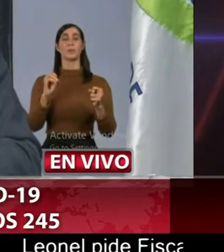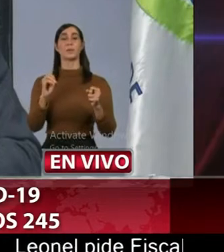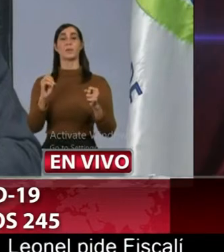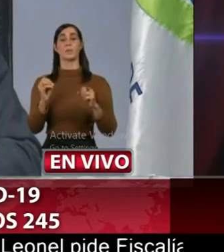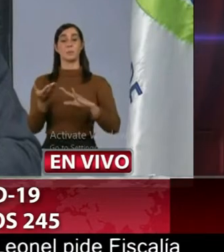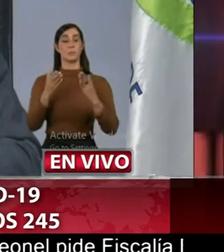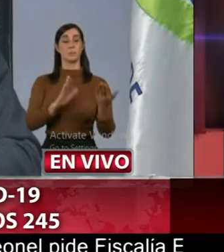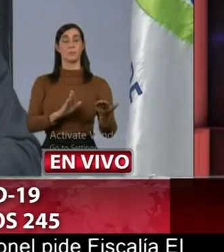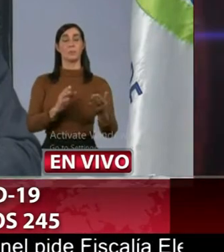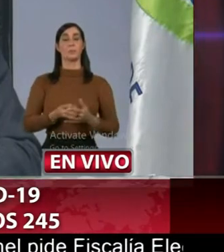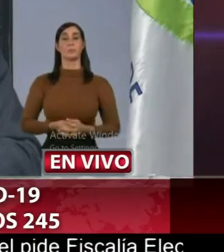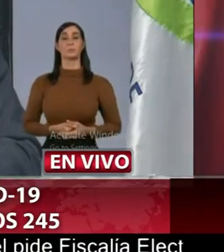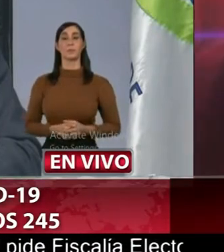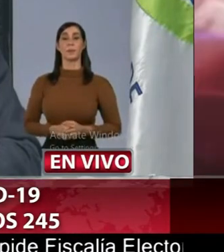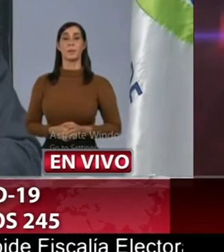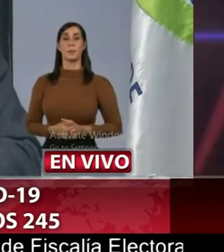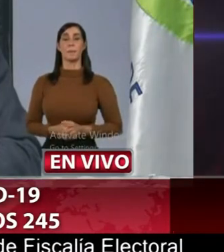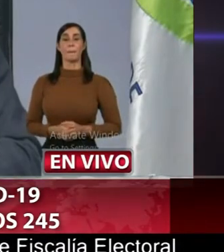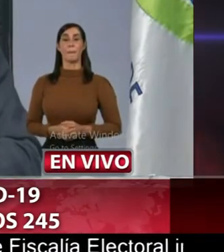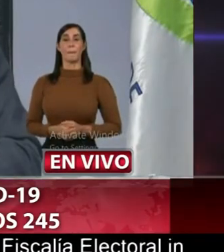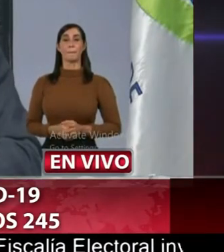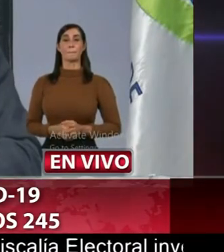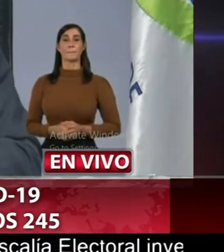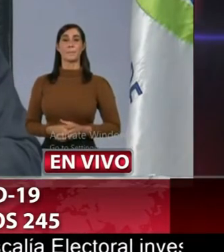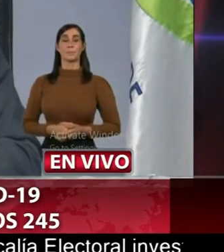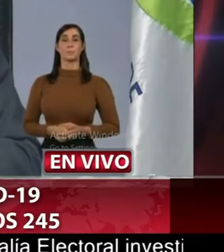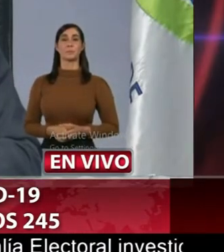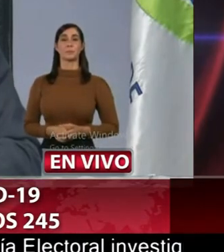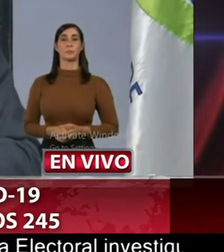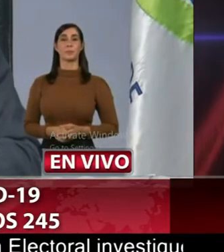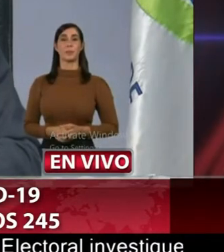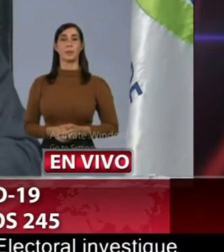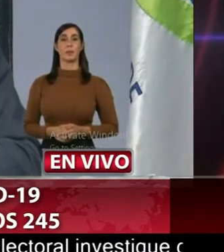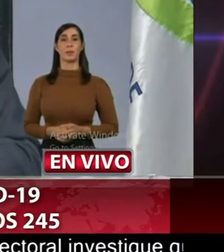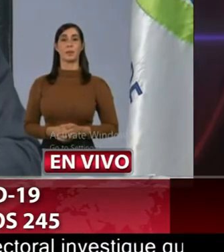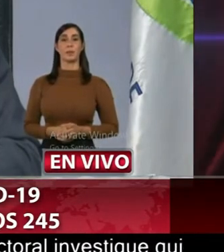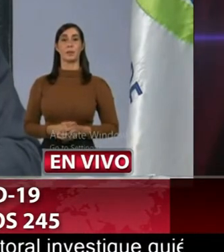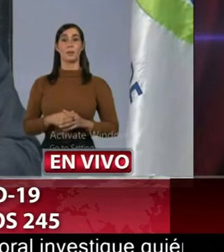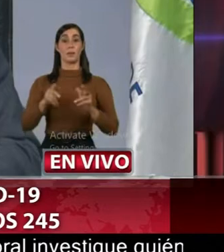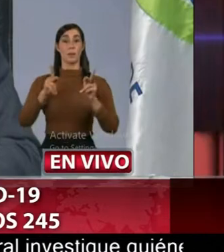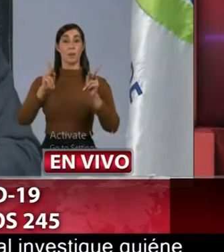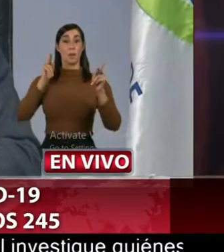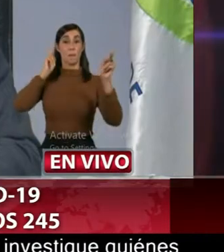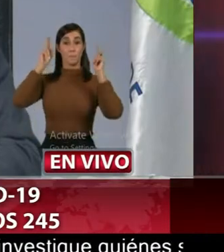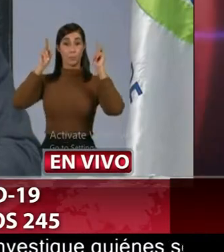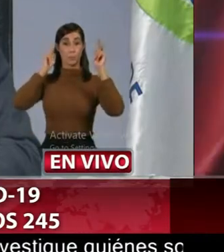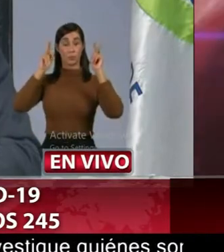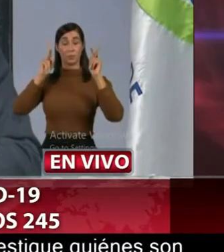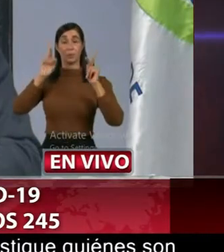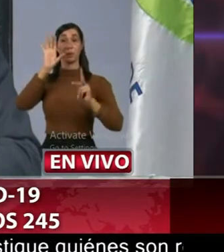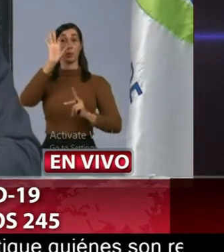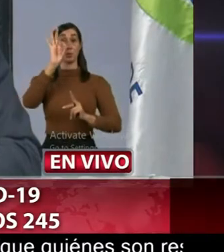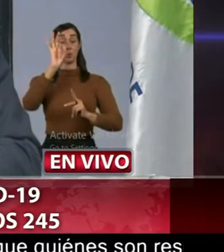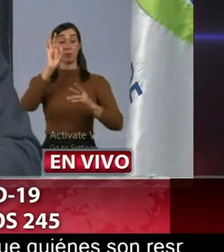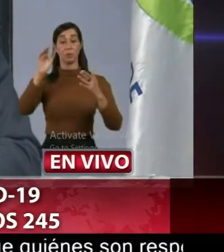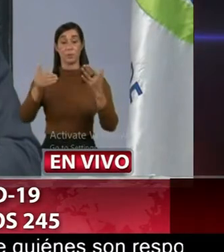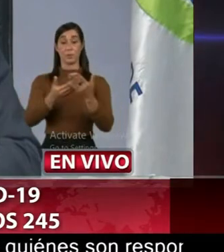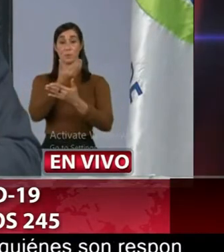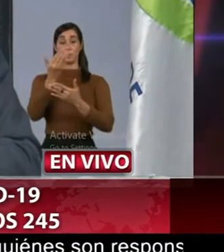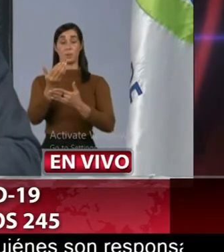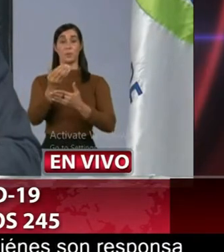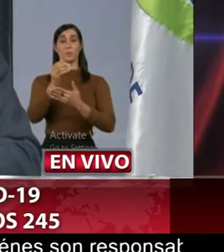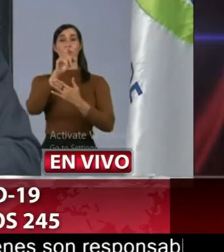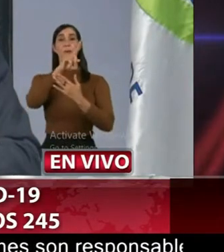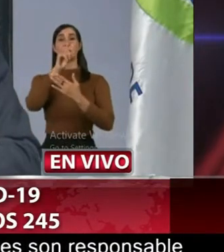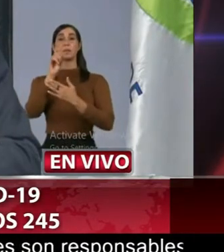fallecimientos Puerto Plata nueve casos nuevos ciento